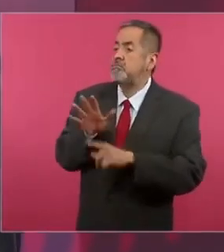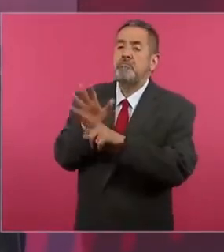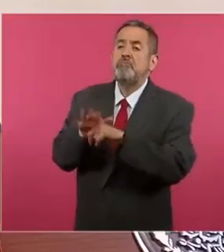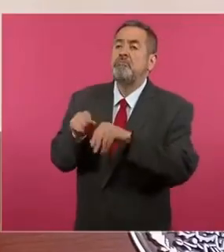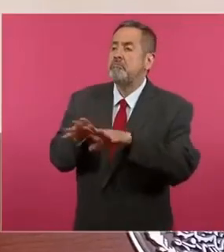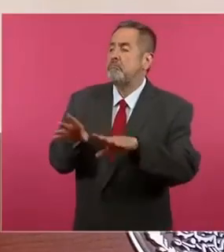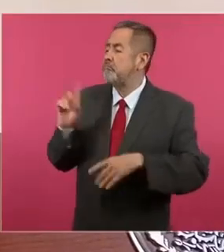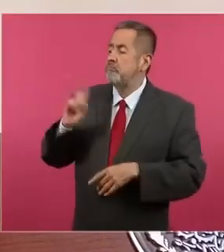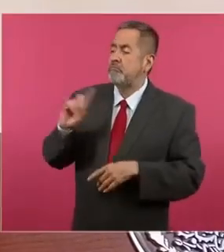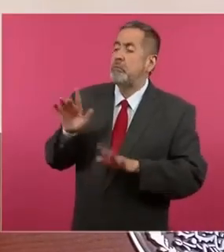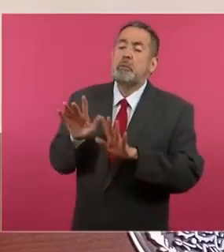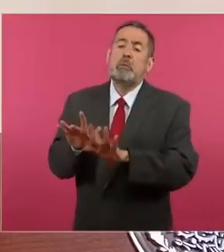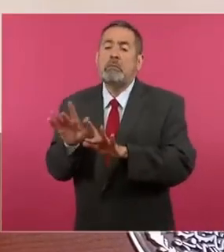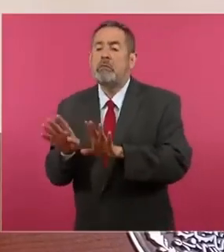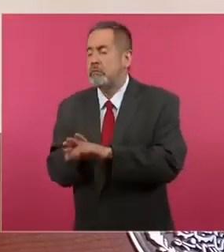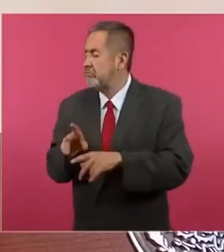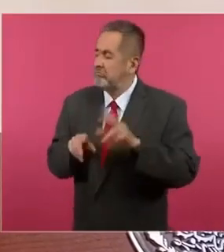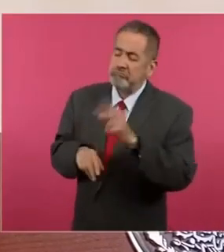eso es paternalismo.